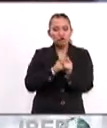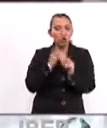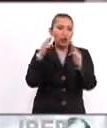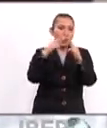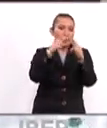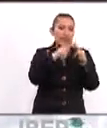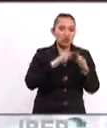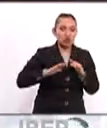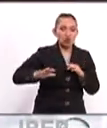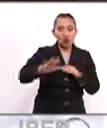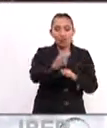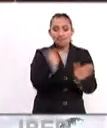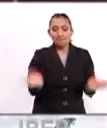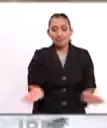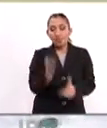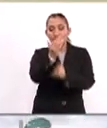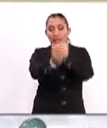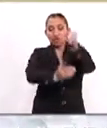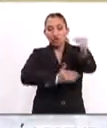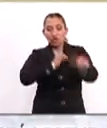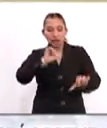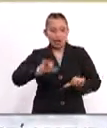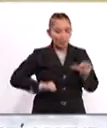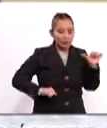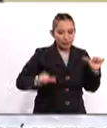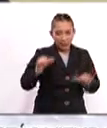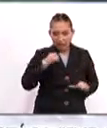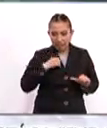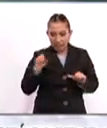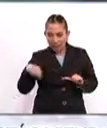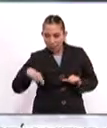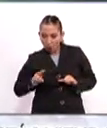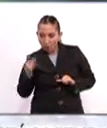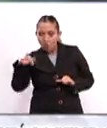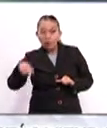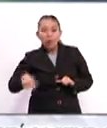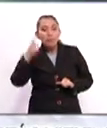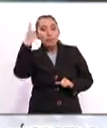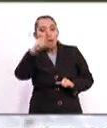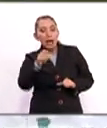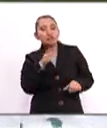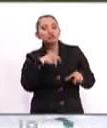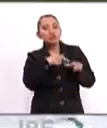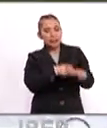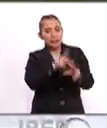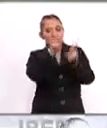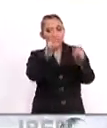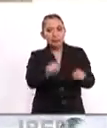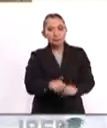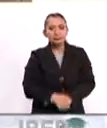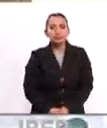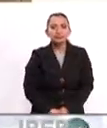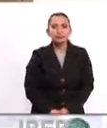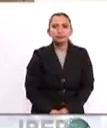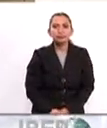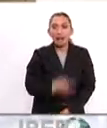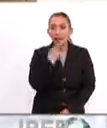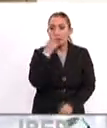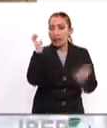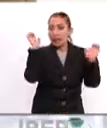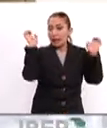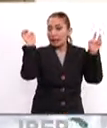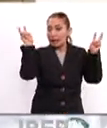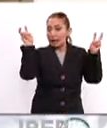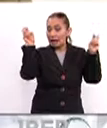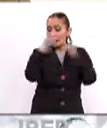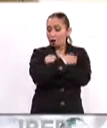o religiosos y promoverá el desarrollo de las actividades en las Naciones Unidas para el mantenimiento de la paz. Cuando se habla de educación en